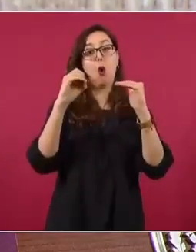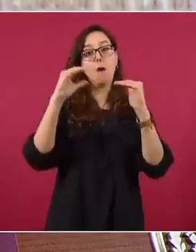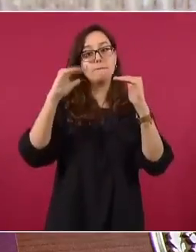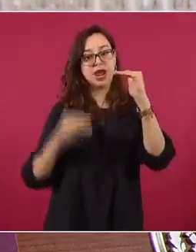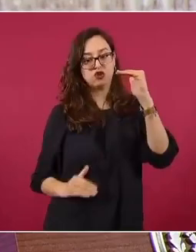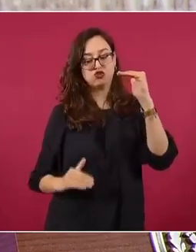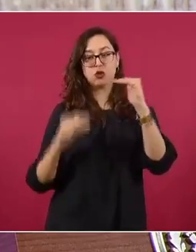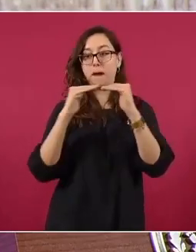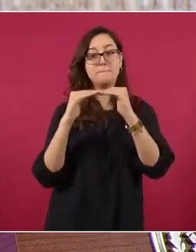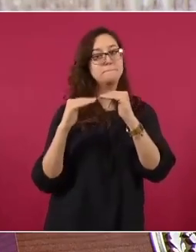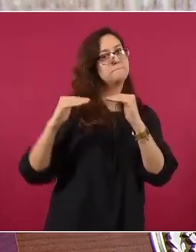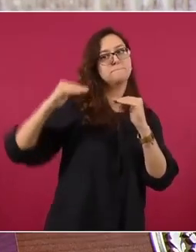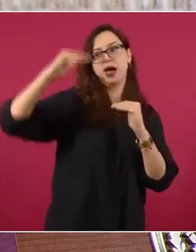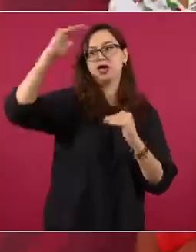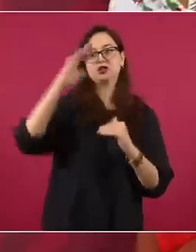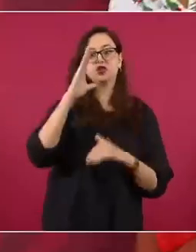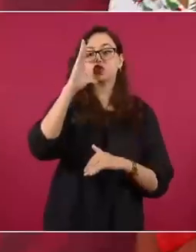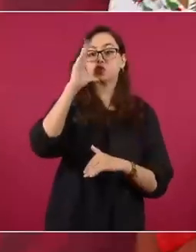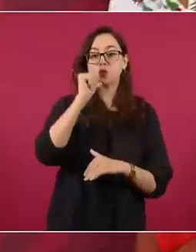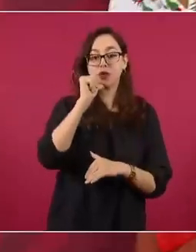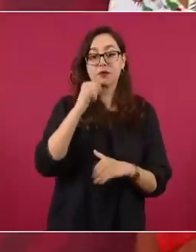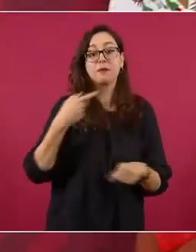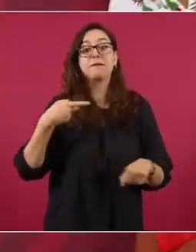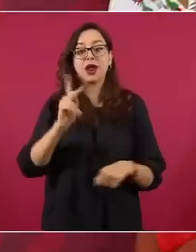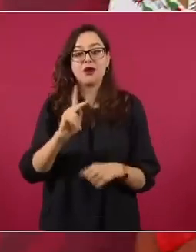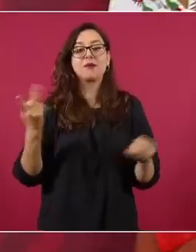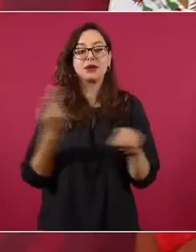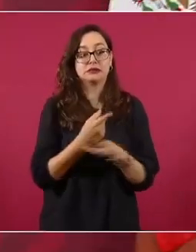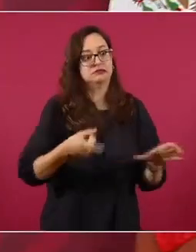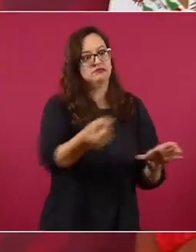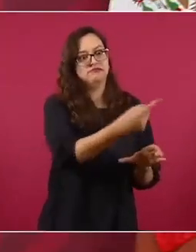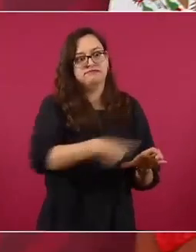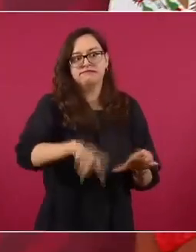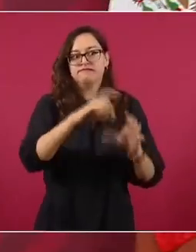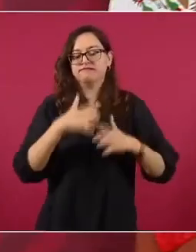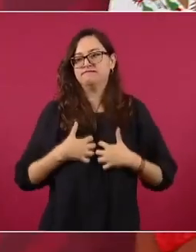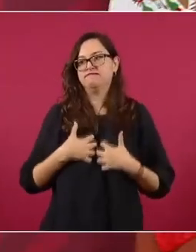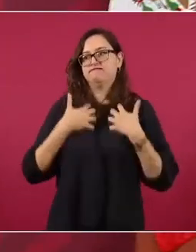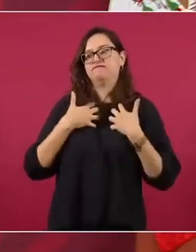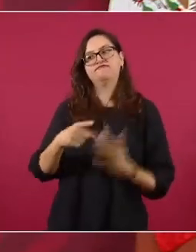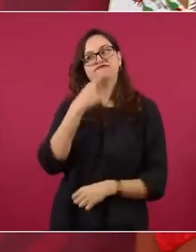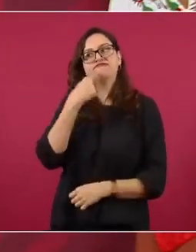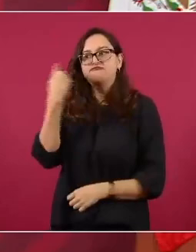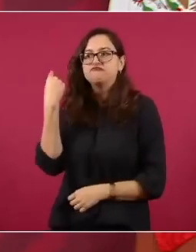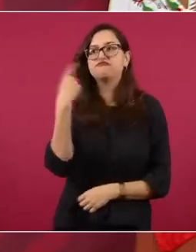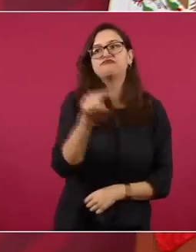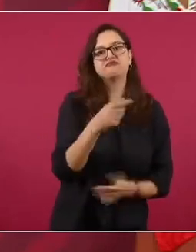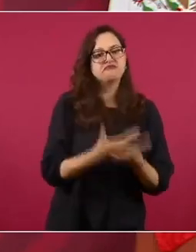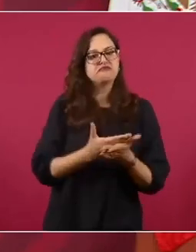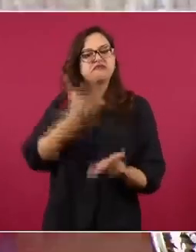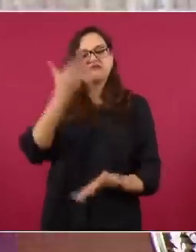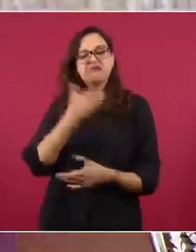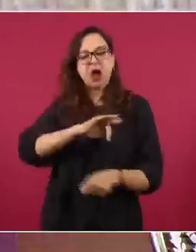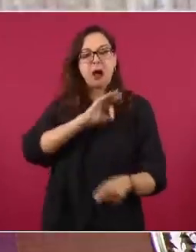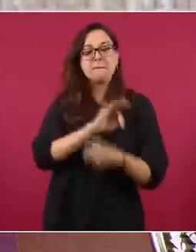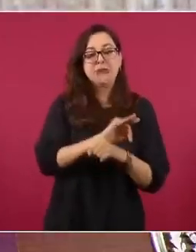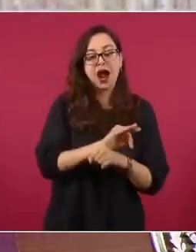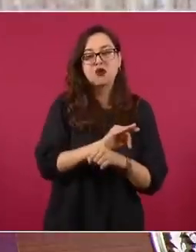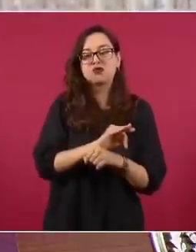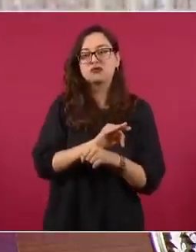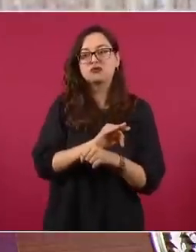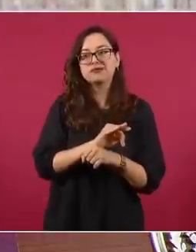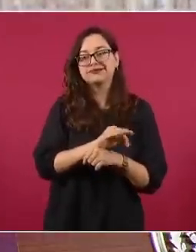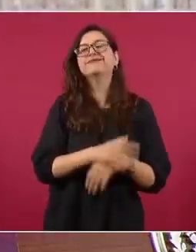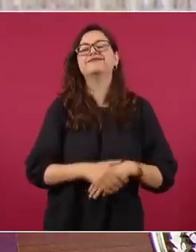y hubo amparos y por eso hay quienes ganan más